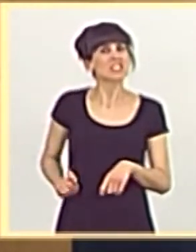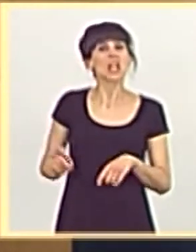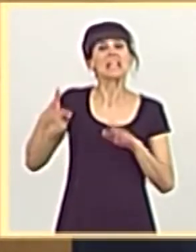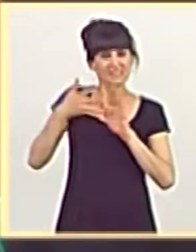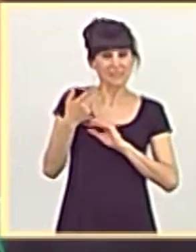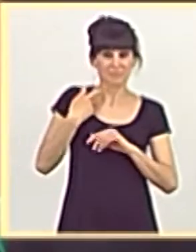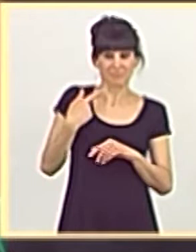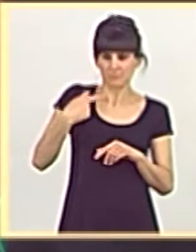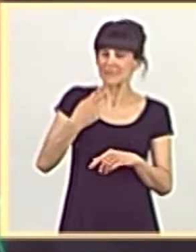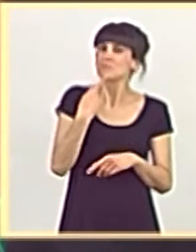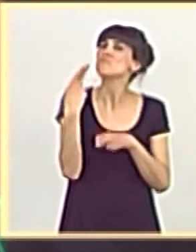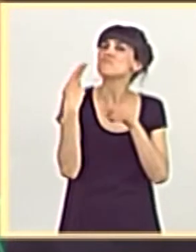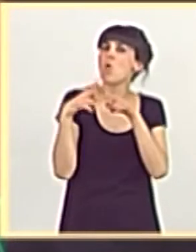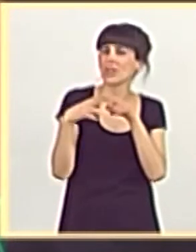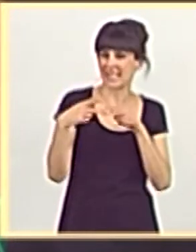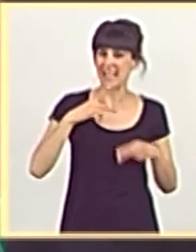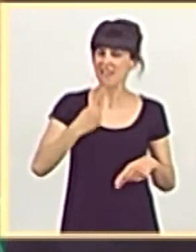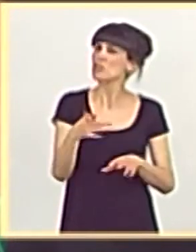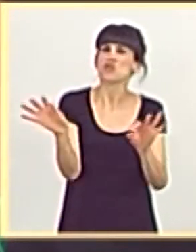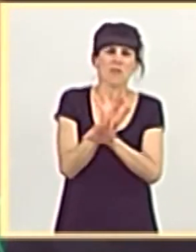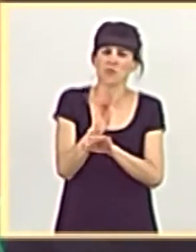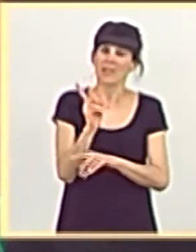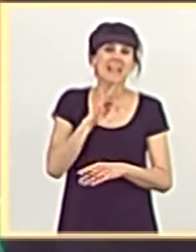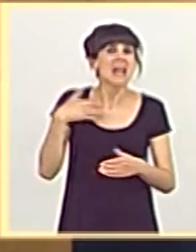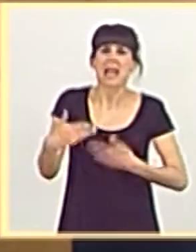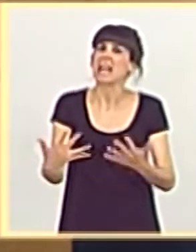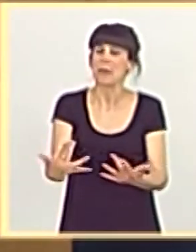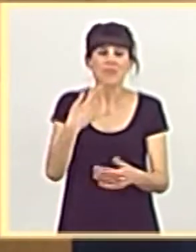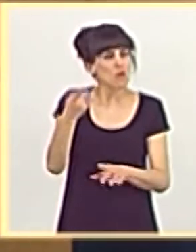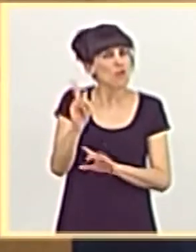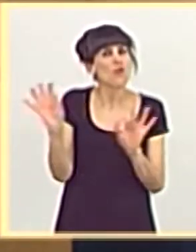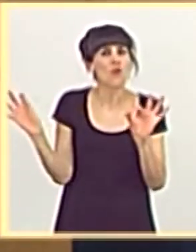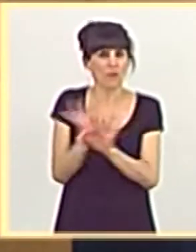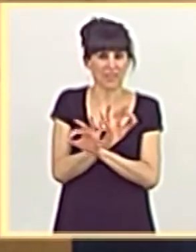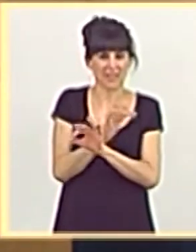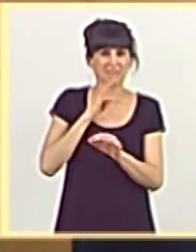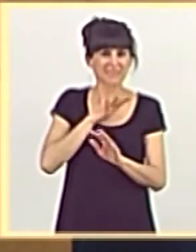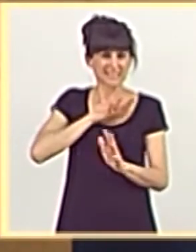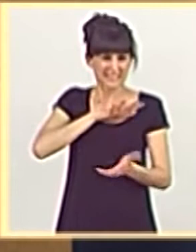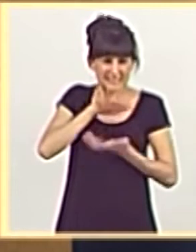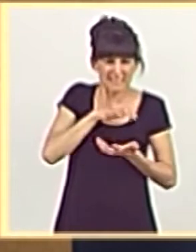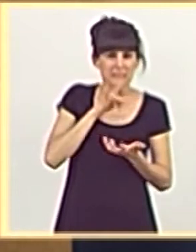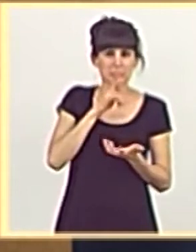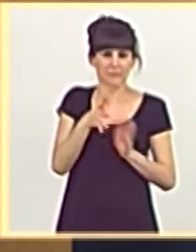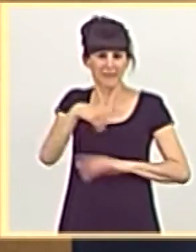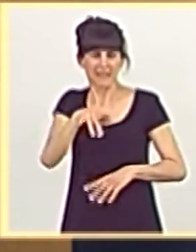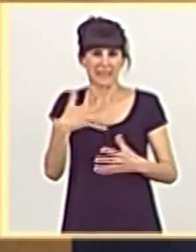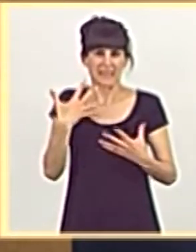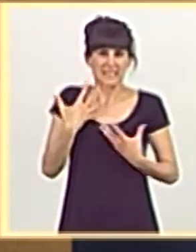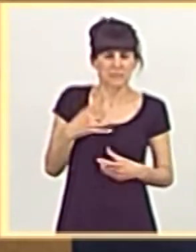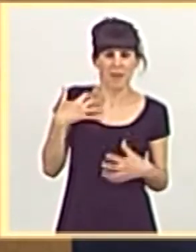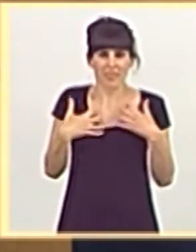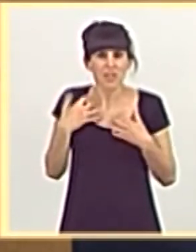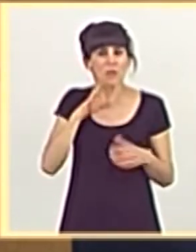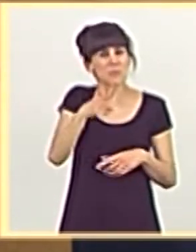Prada. No se confundan que esto va muy rápido. No confundan el lío de desesperación en lo que están ustedes,